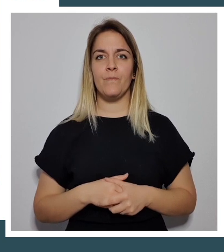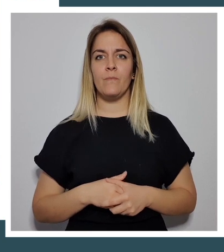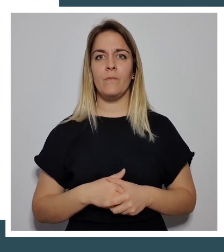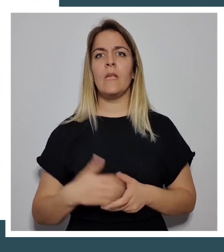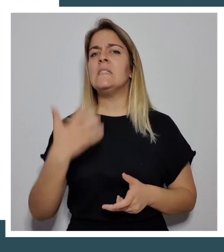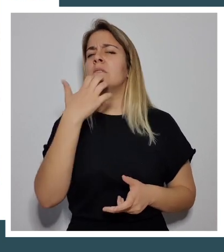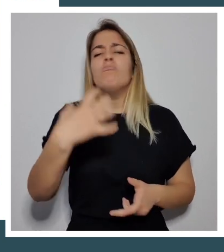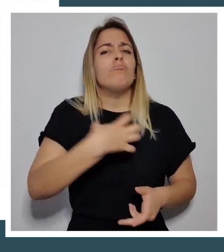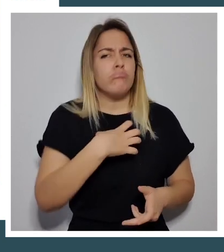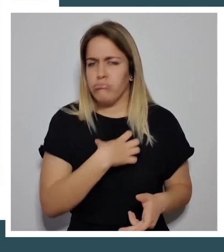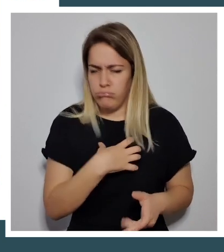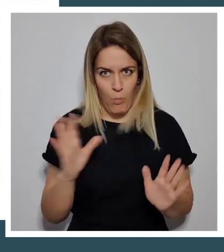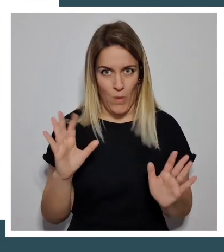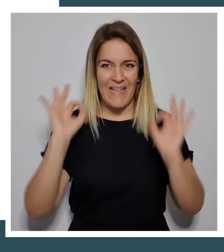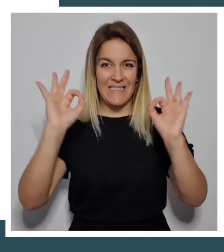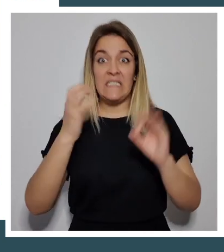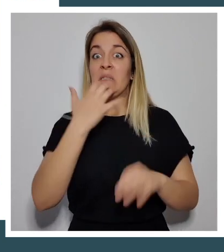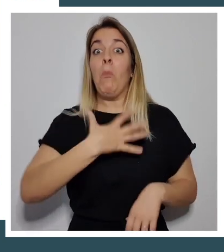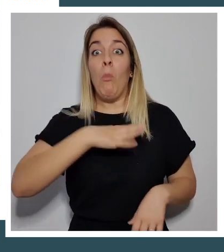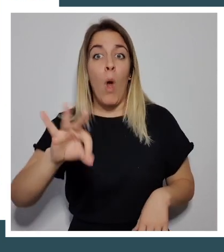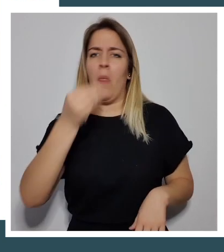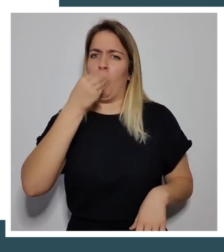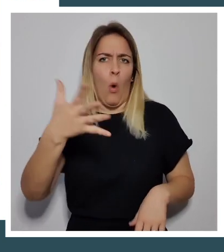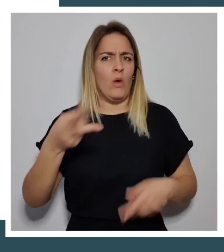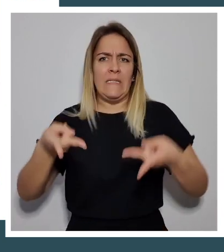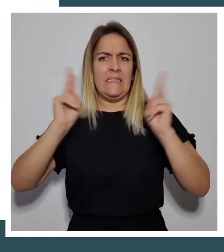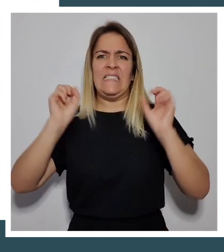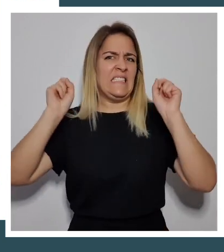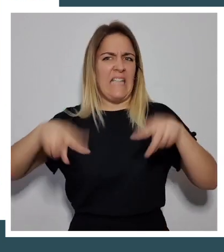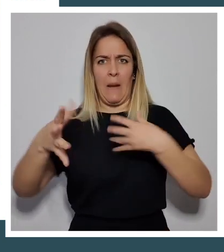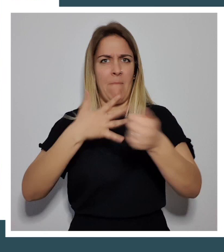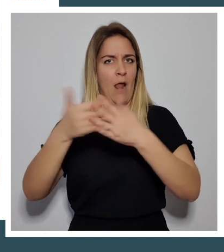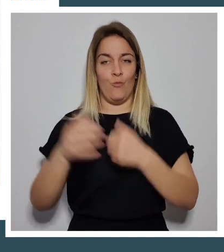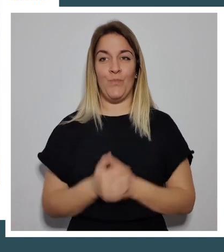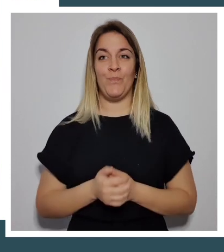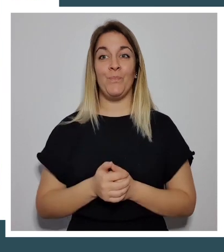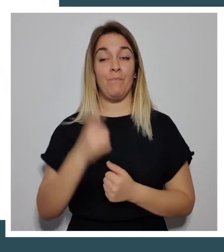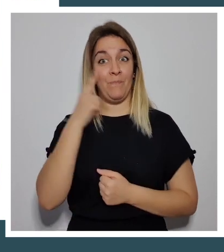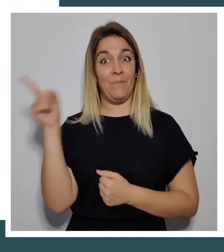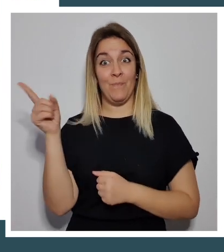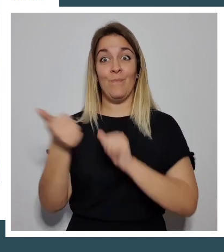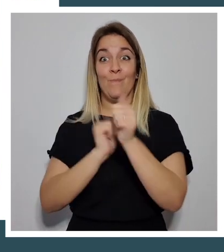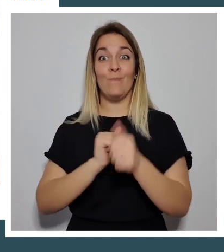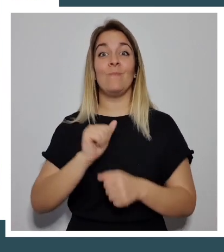caso de que no podamos, si podemos libremente, mejor. 1, 2,